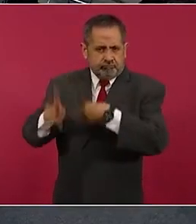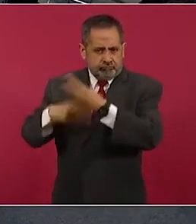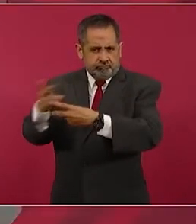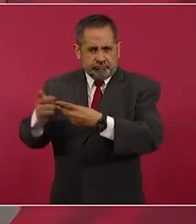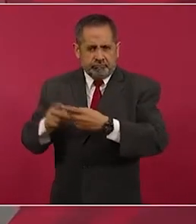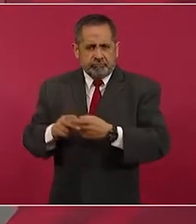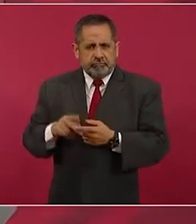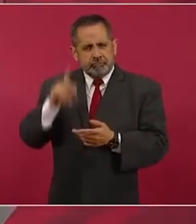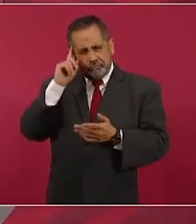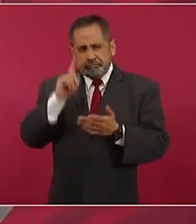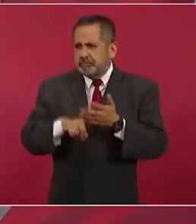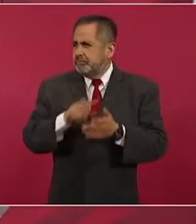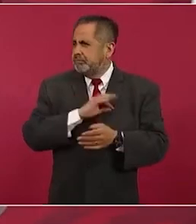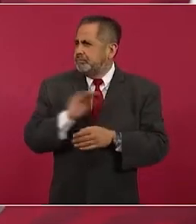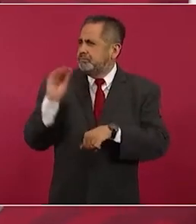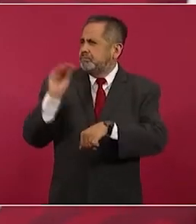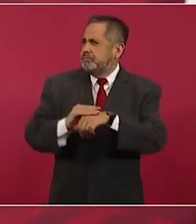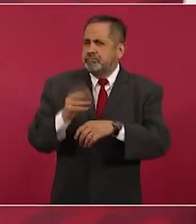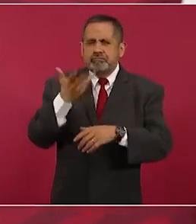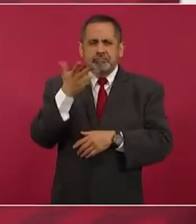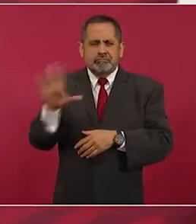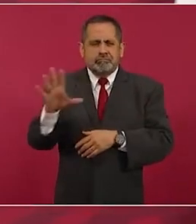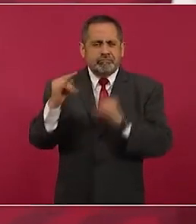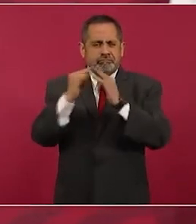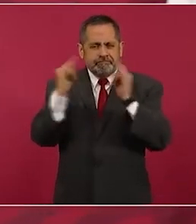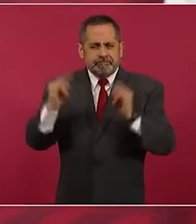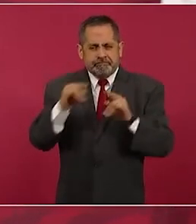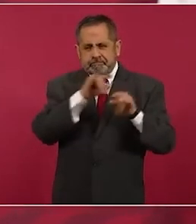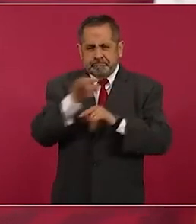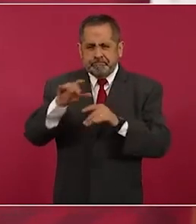creo que van a instalar 10 campamentos